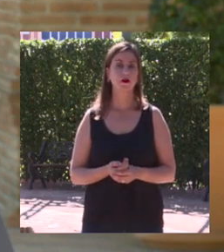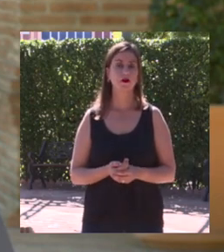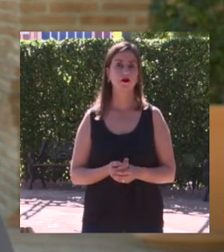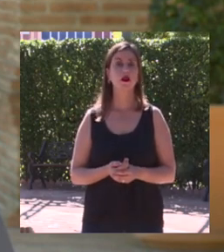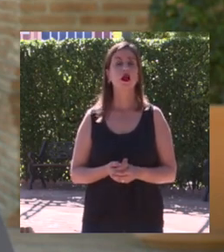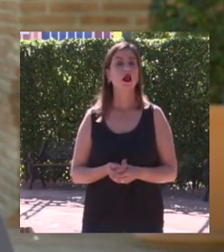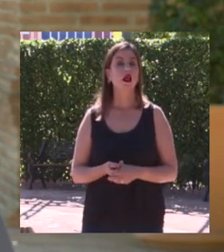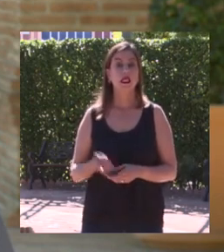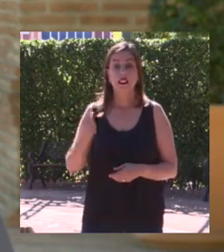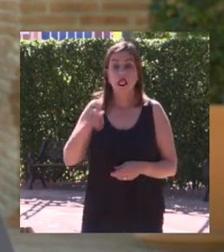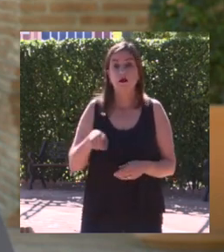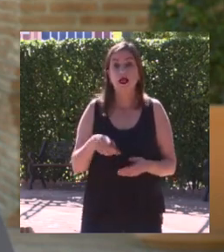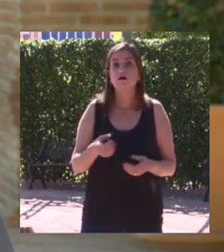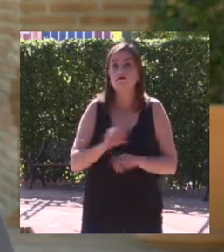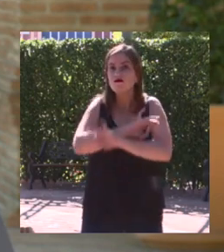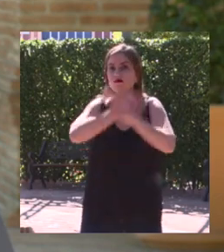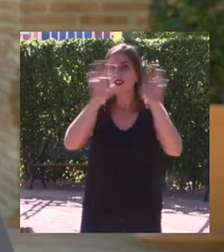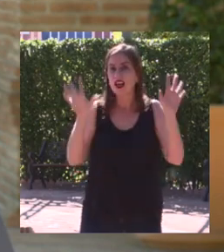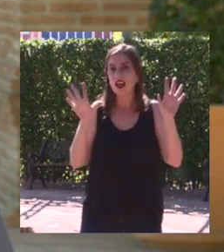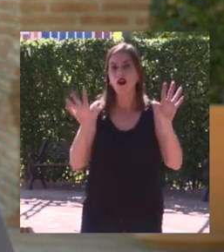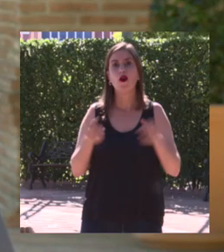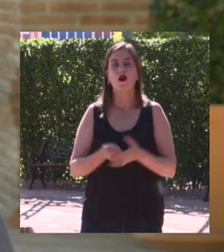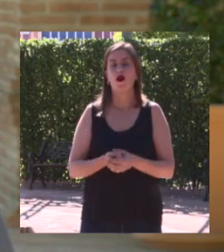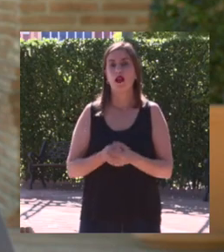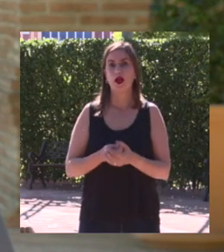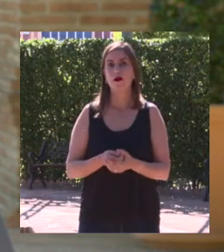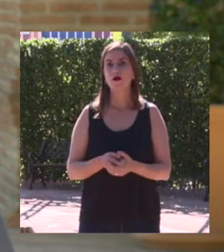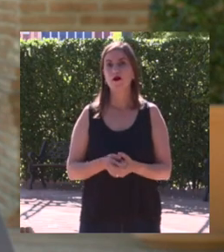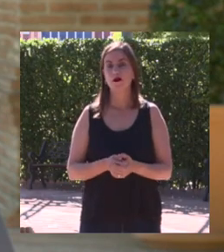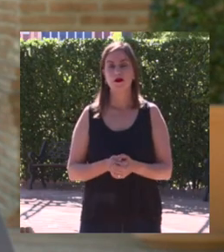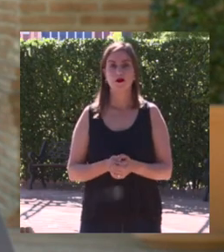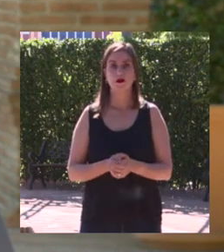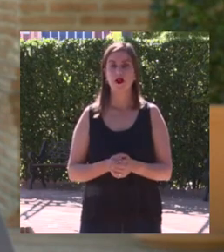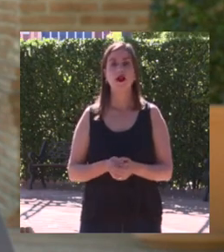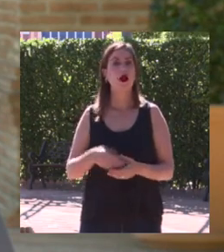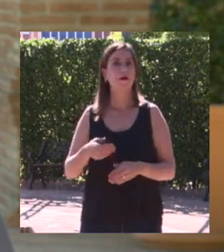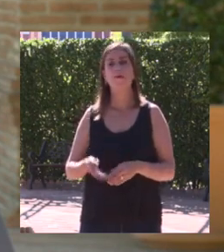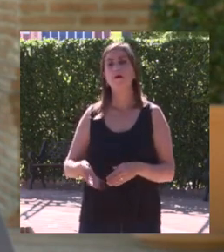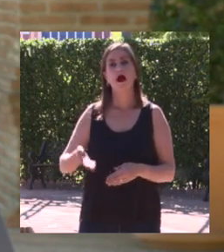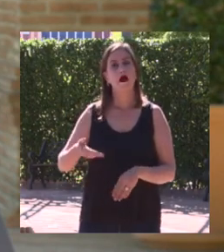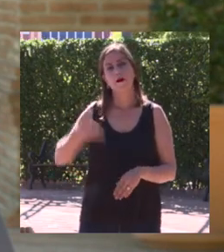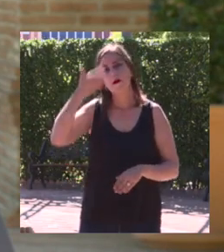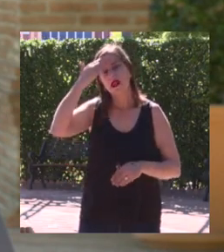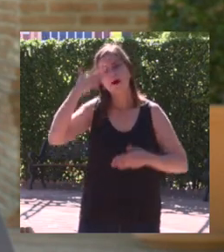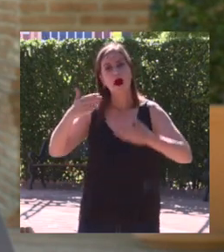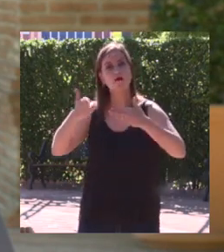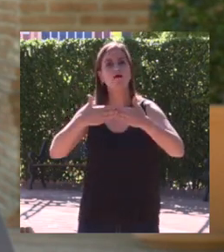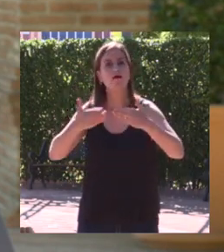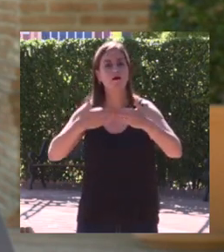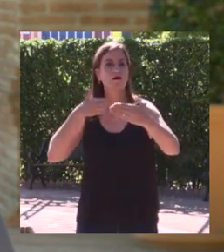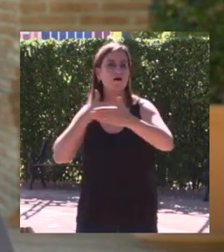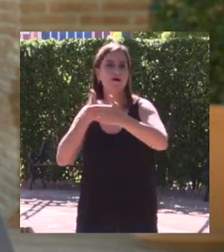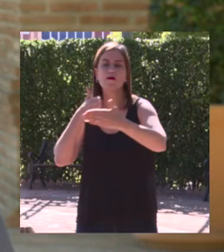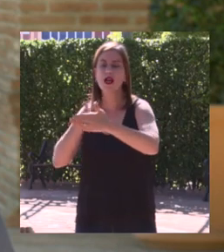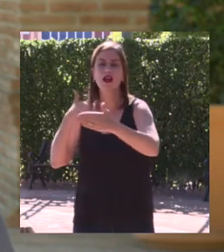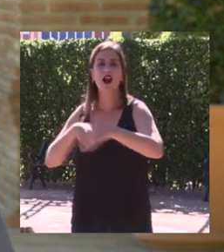Y, bueno, evidentemente, pues tampoco se le escapa a nadie que la principal barrera en este sentido sigue siendo,